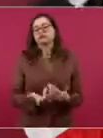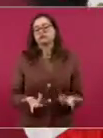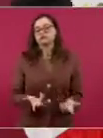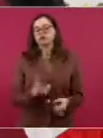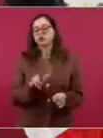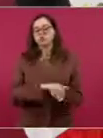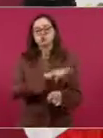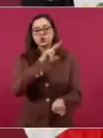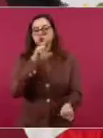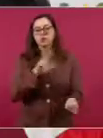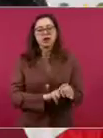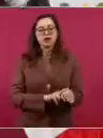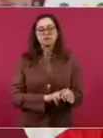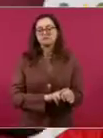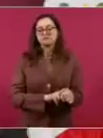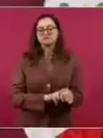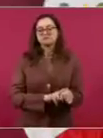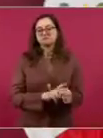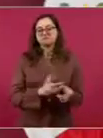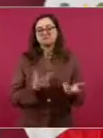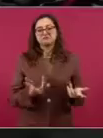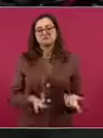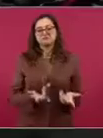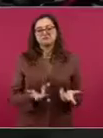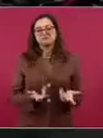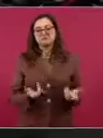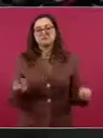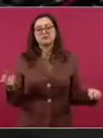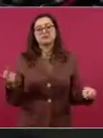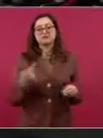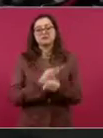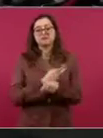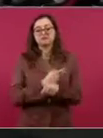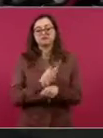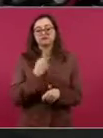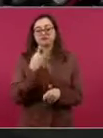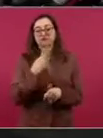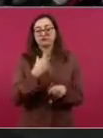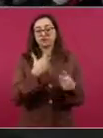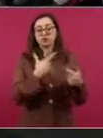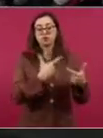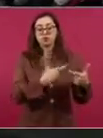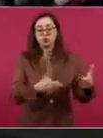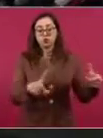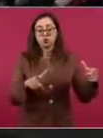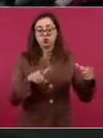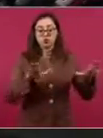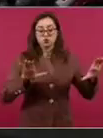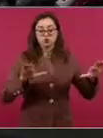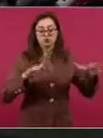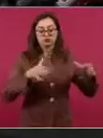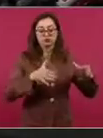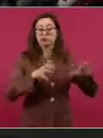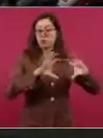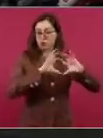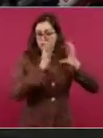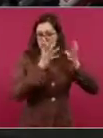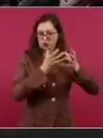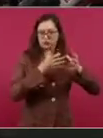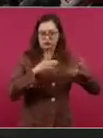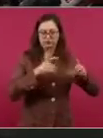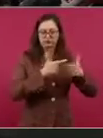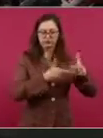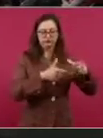de los que se sienten dueños del mundo,